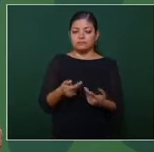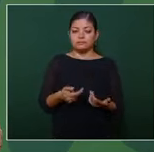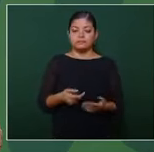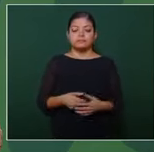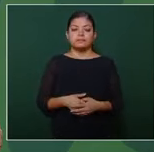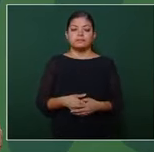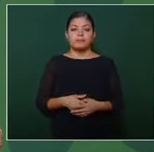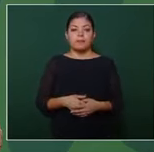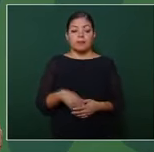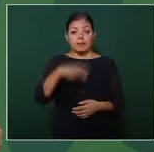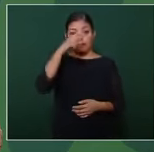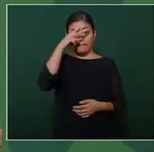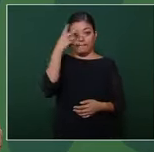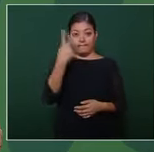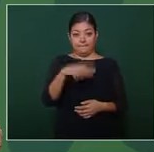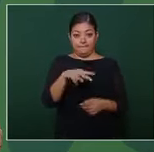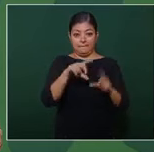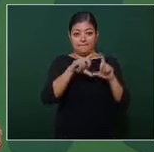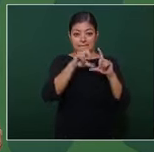México